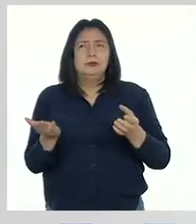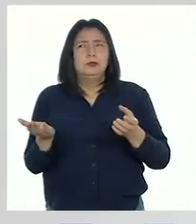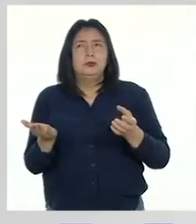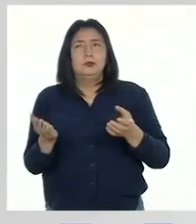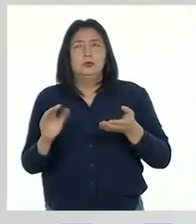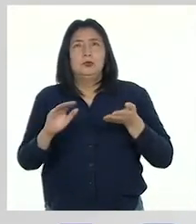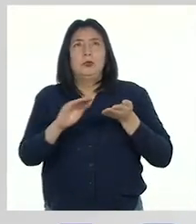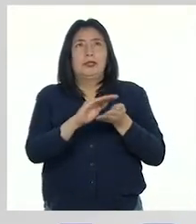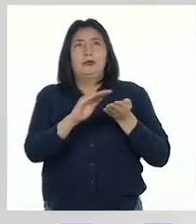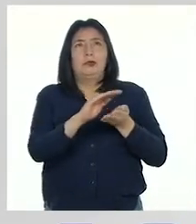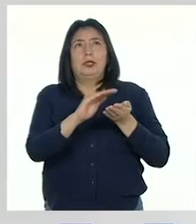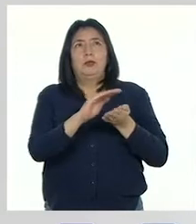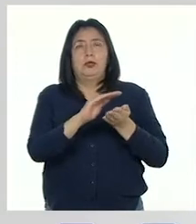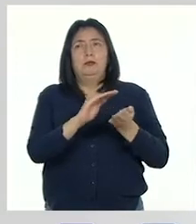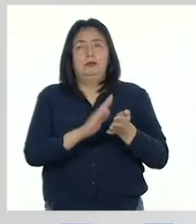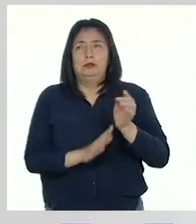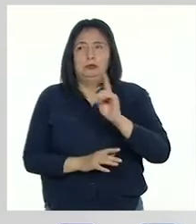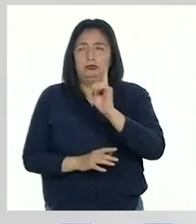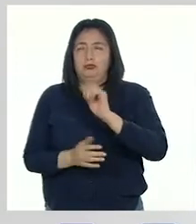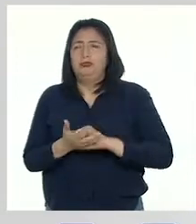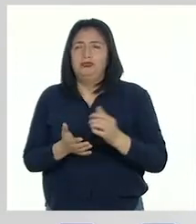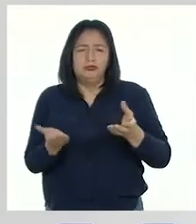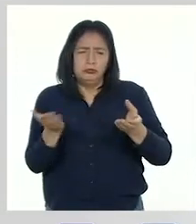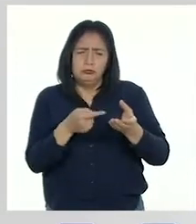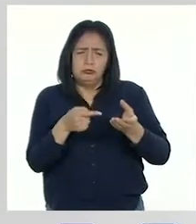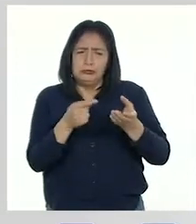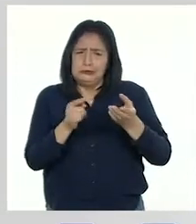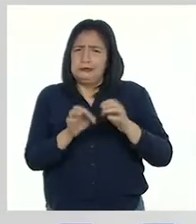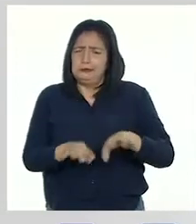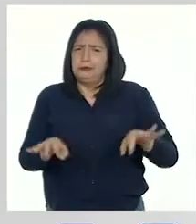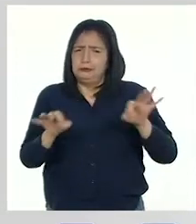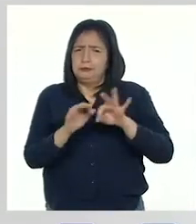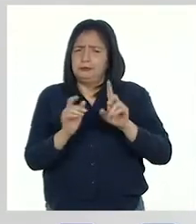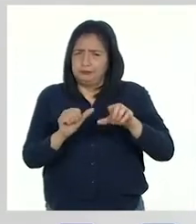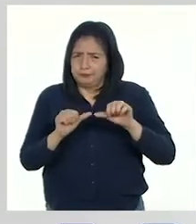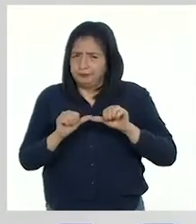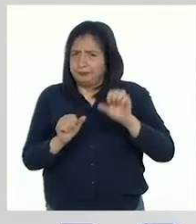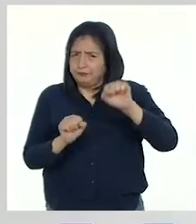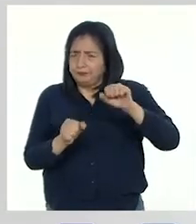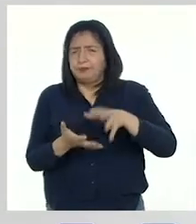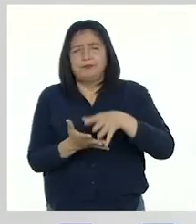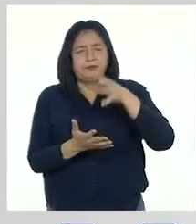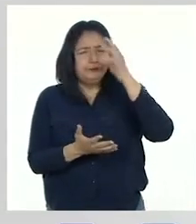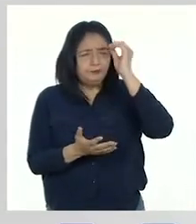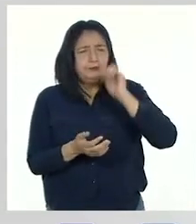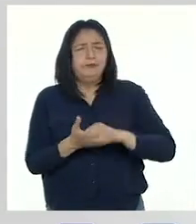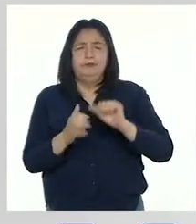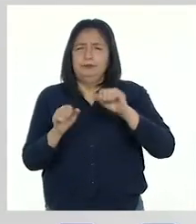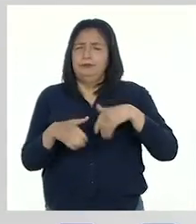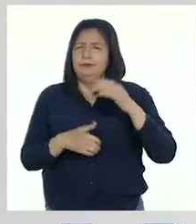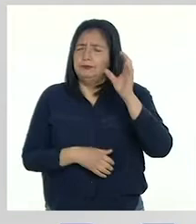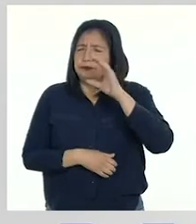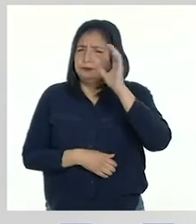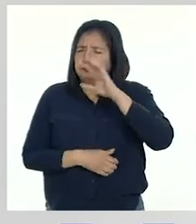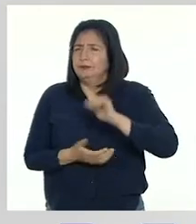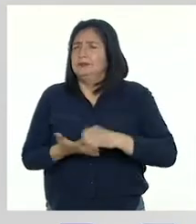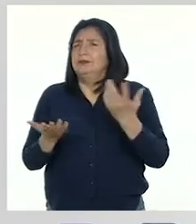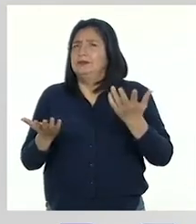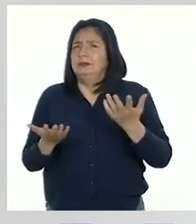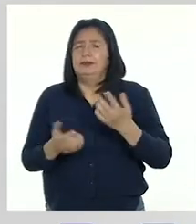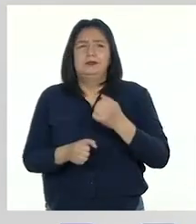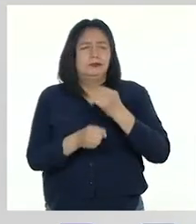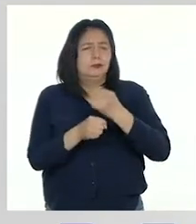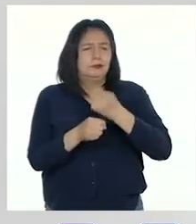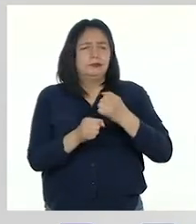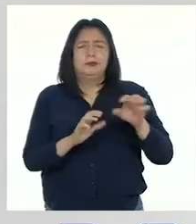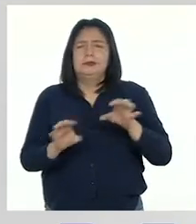guardar sus trabajos, sino que es un instrumento importante para que continúes aprendiendo, puedes buscar los productos que se